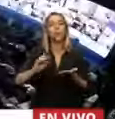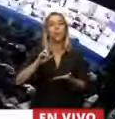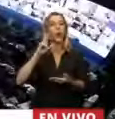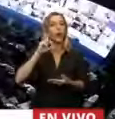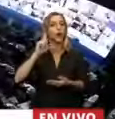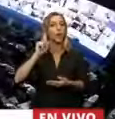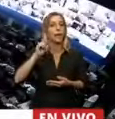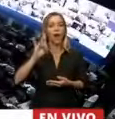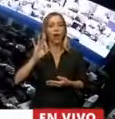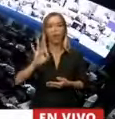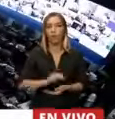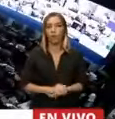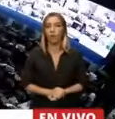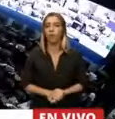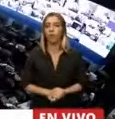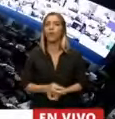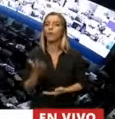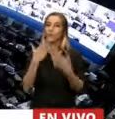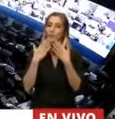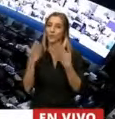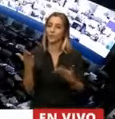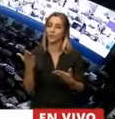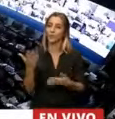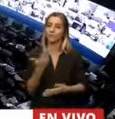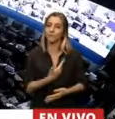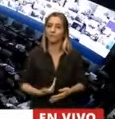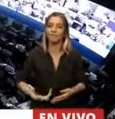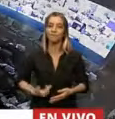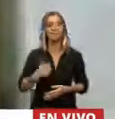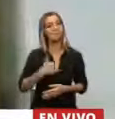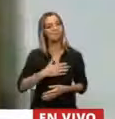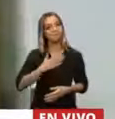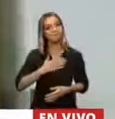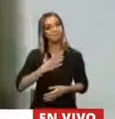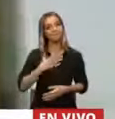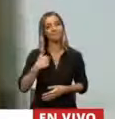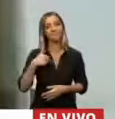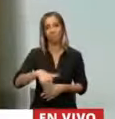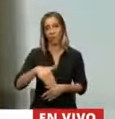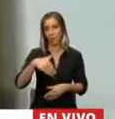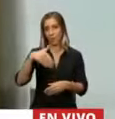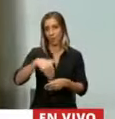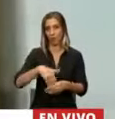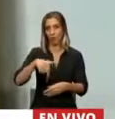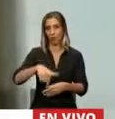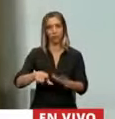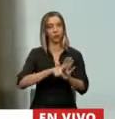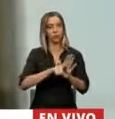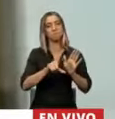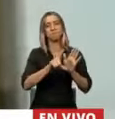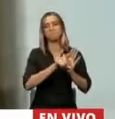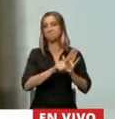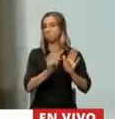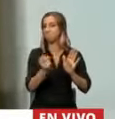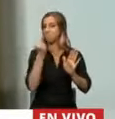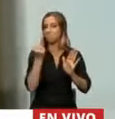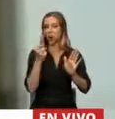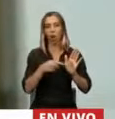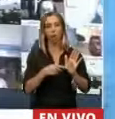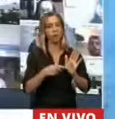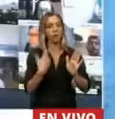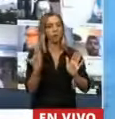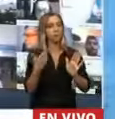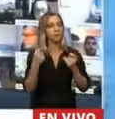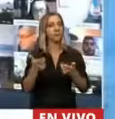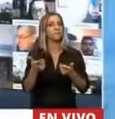Muchas gracias, señor presidente. Celebro estar votando esta ley. Esto merece un reconocimiento, una ley que